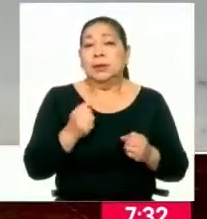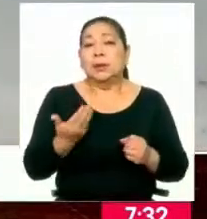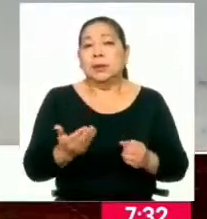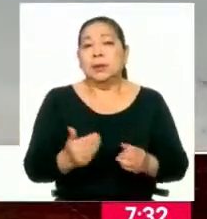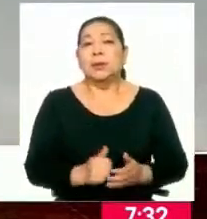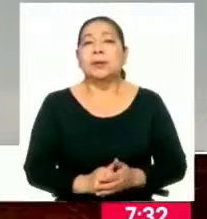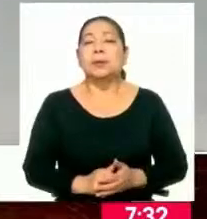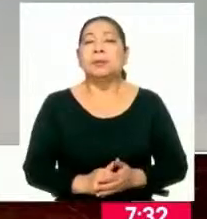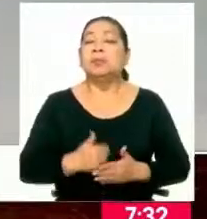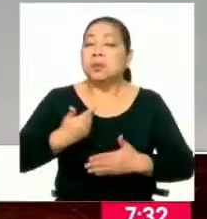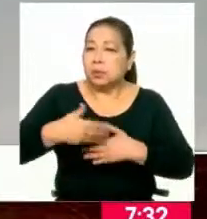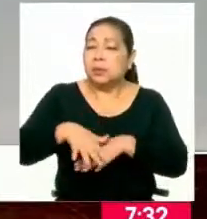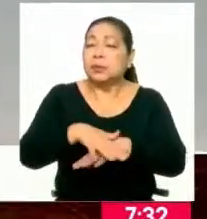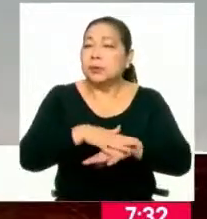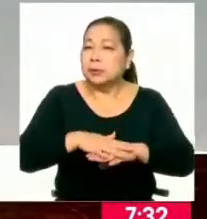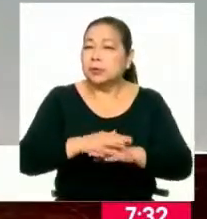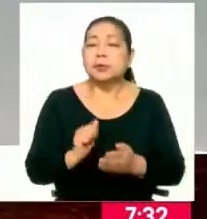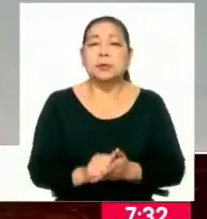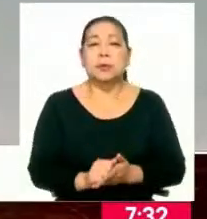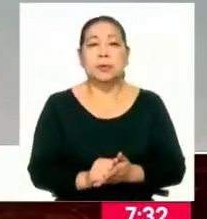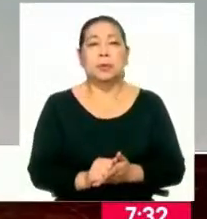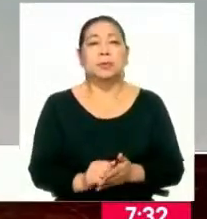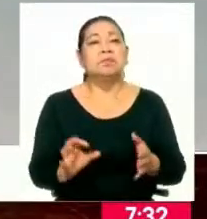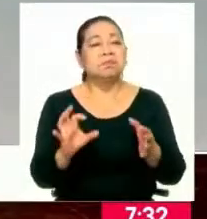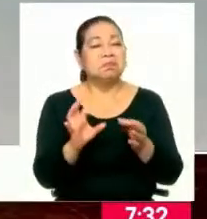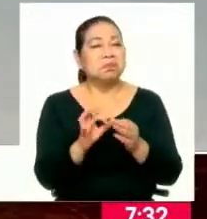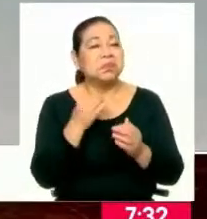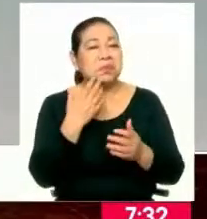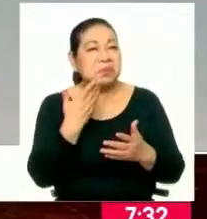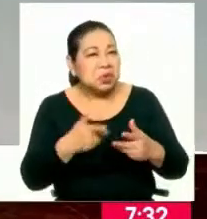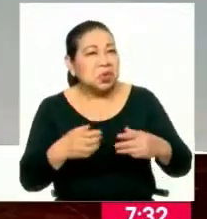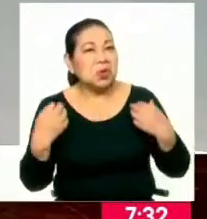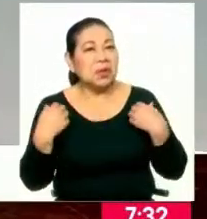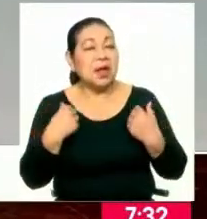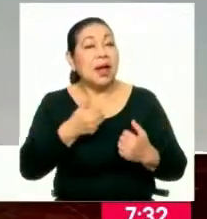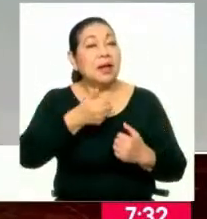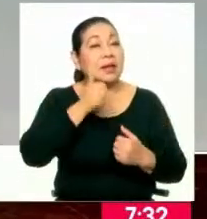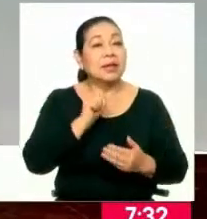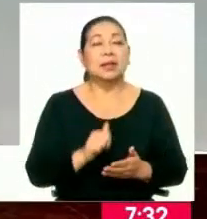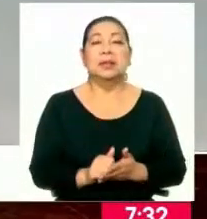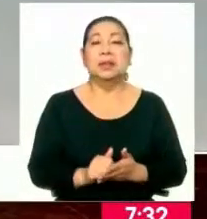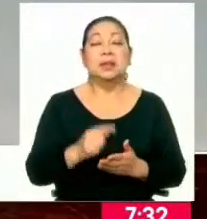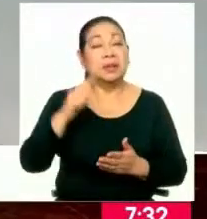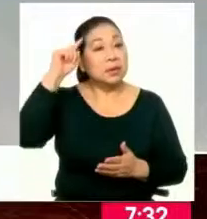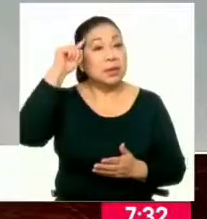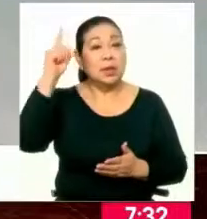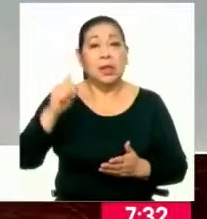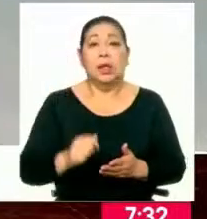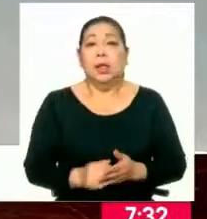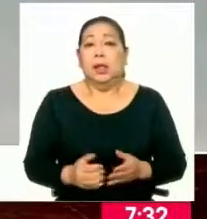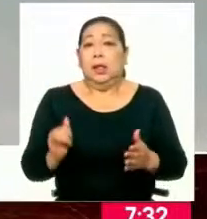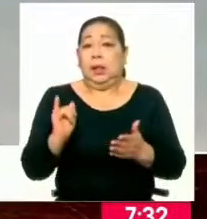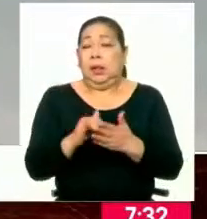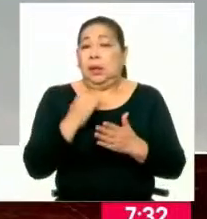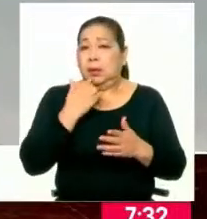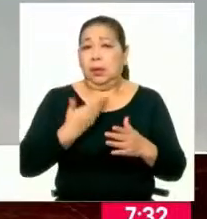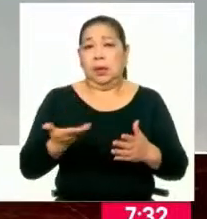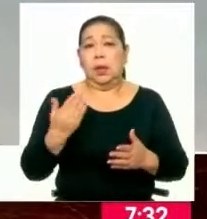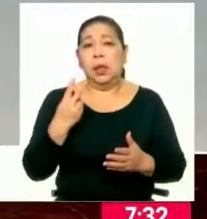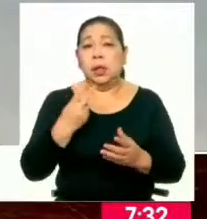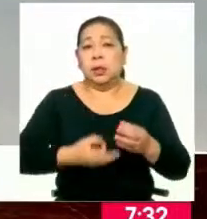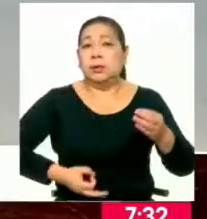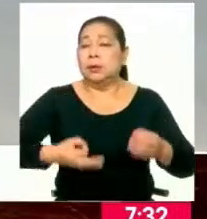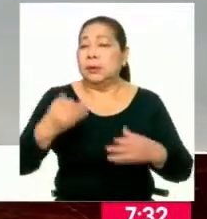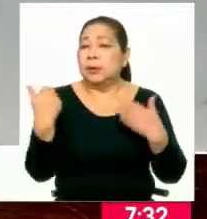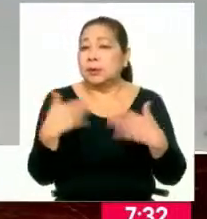procesos ya en curso en la unidad de flagrancia. El día de ayer, que se ha inaugurado la unidad, ya se han realizado dos